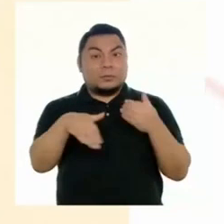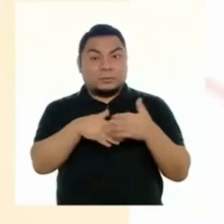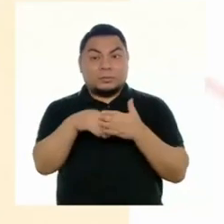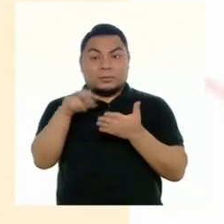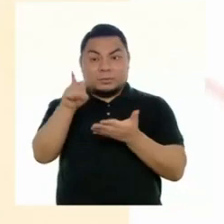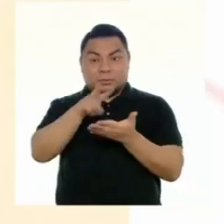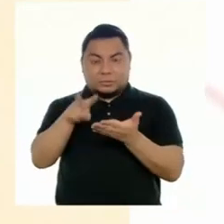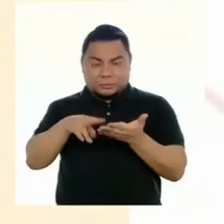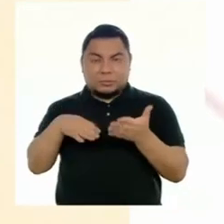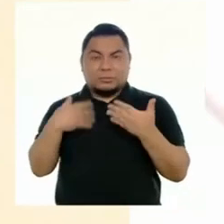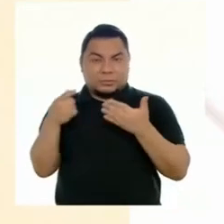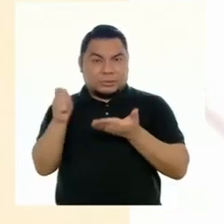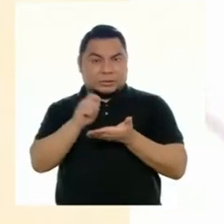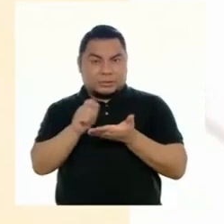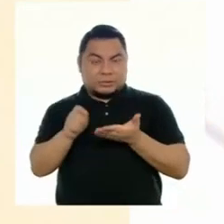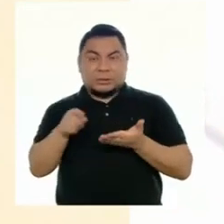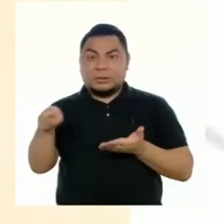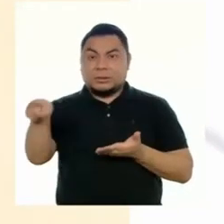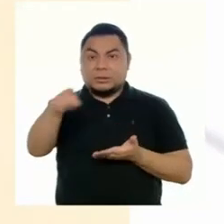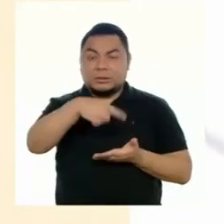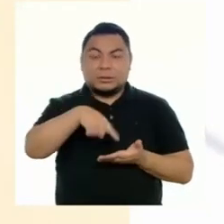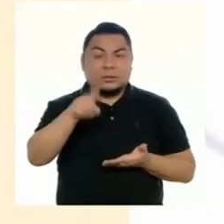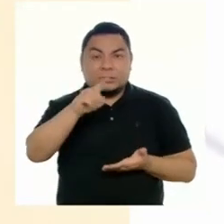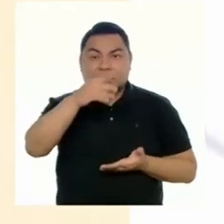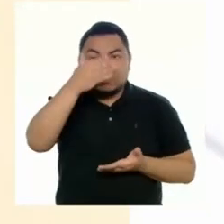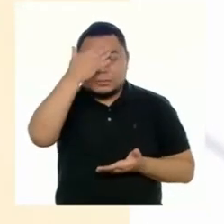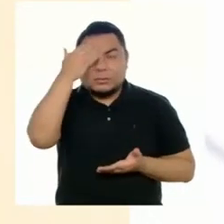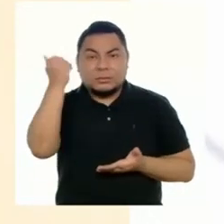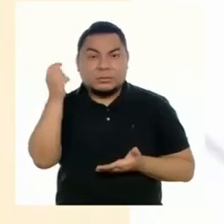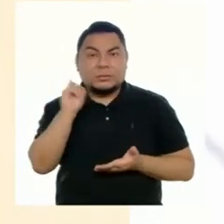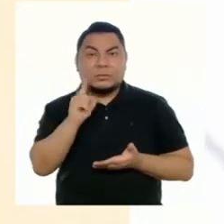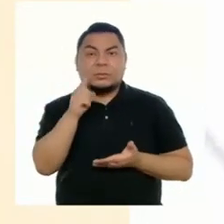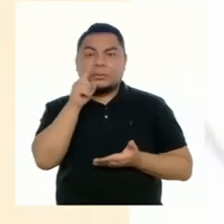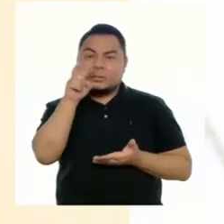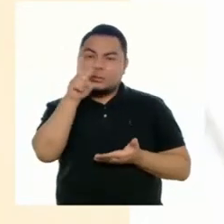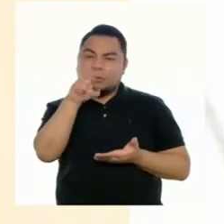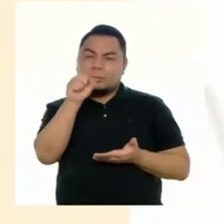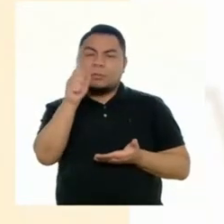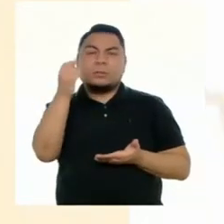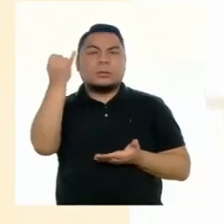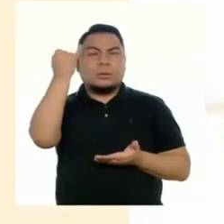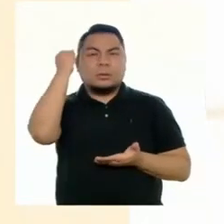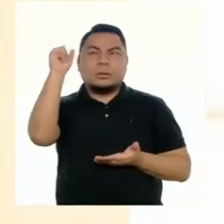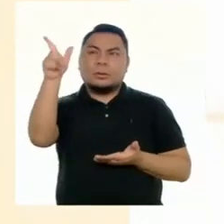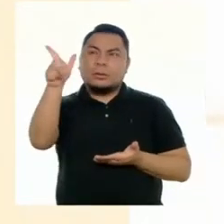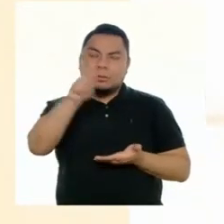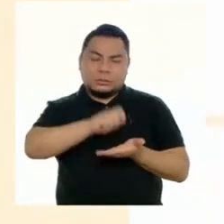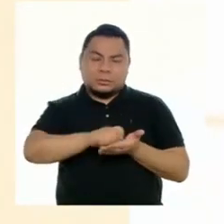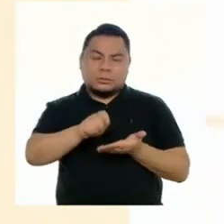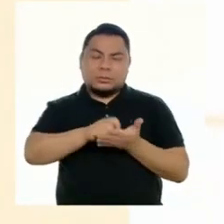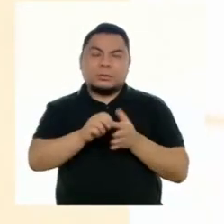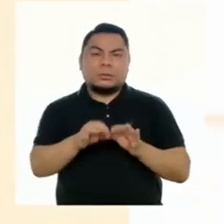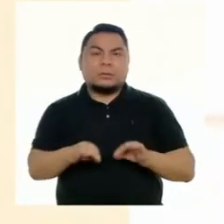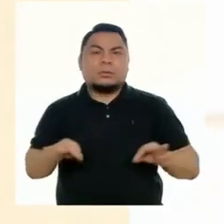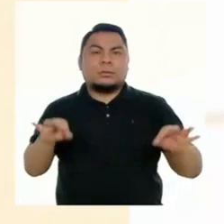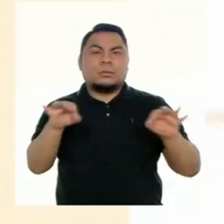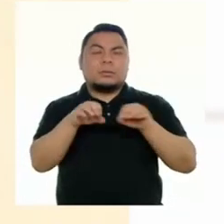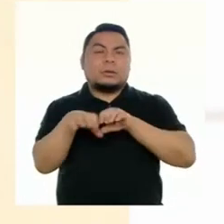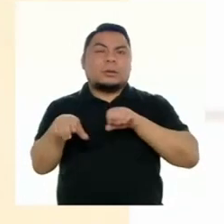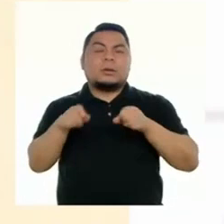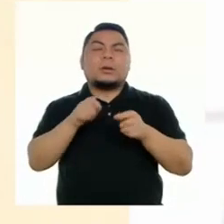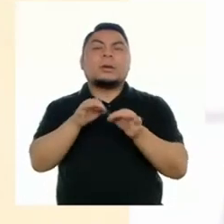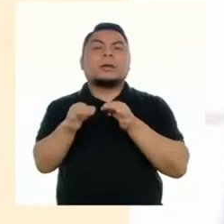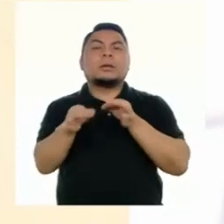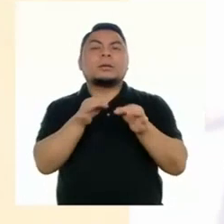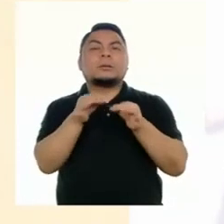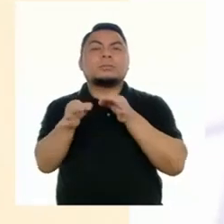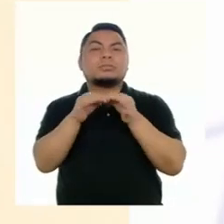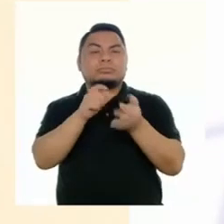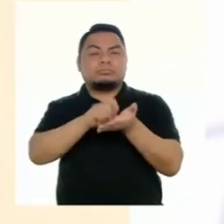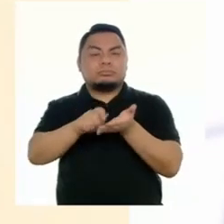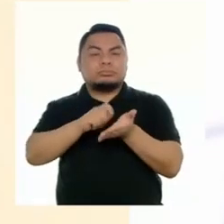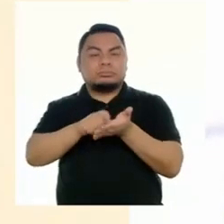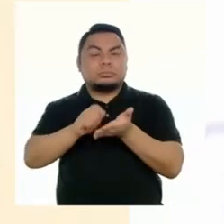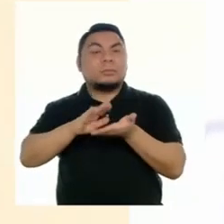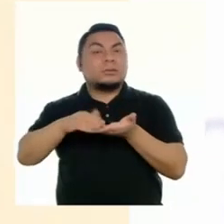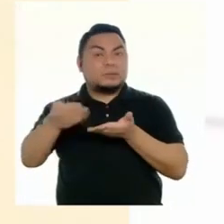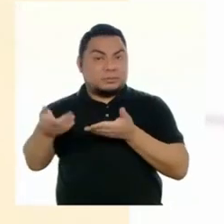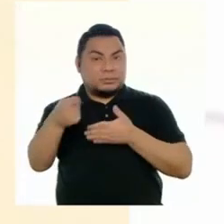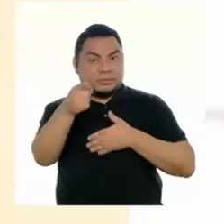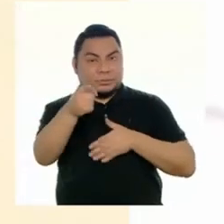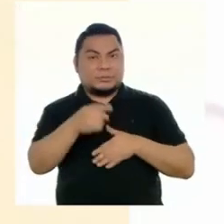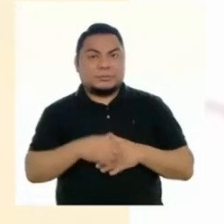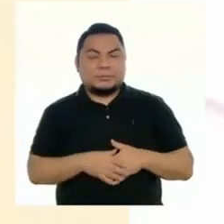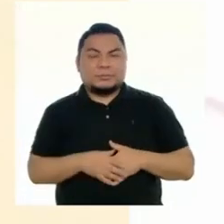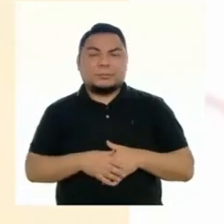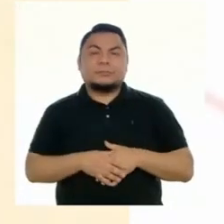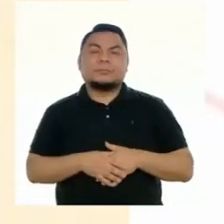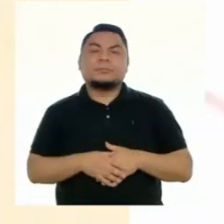el texto. Chicas y chicos, no se olviden de identificar y anotar ideas que consideren claves para elaborar nuestro texto argumentativo después.